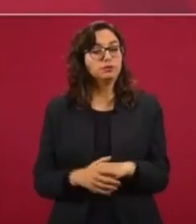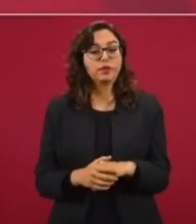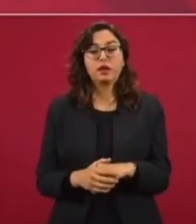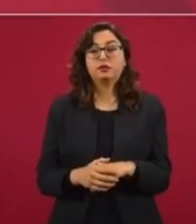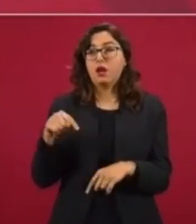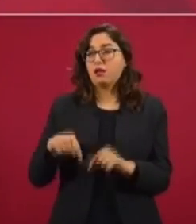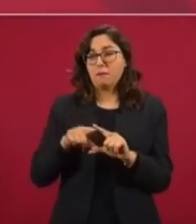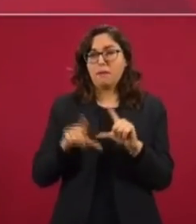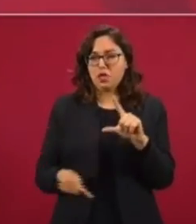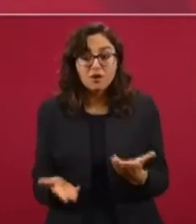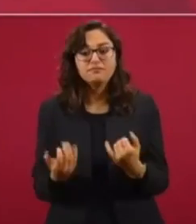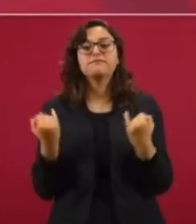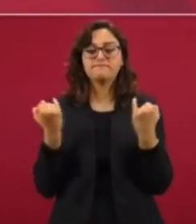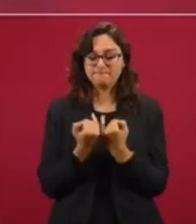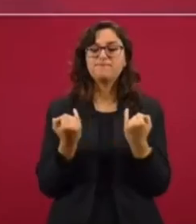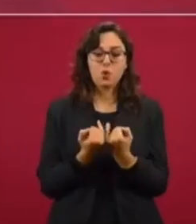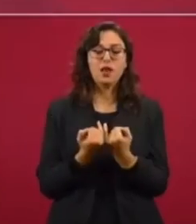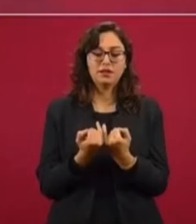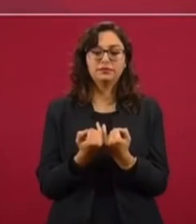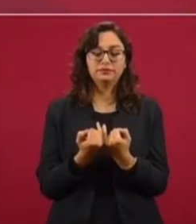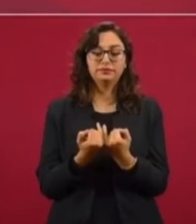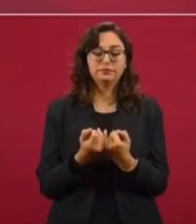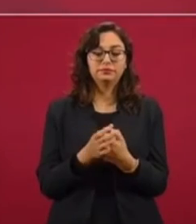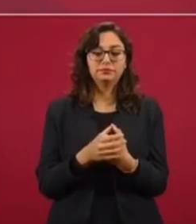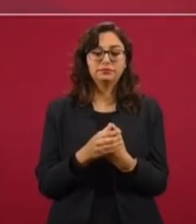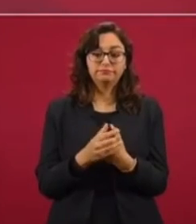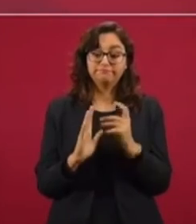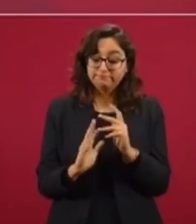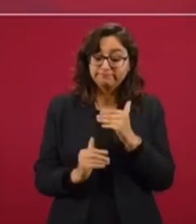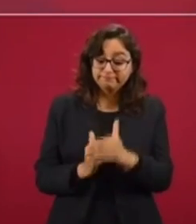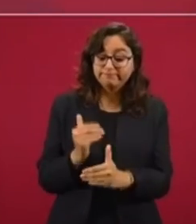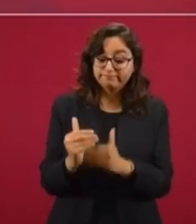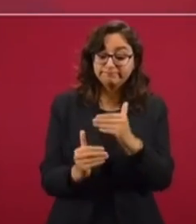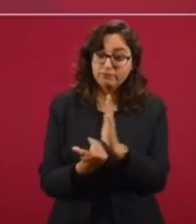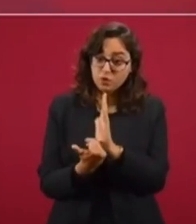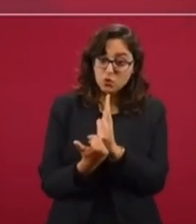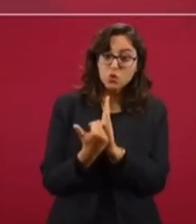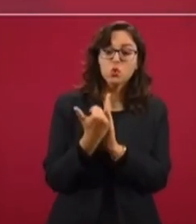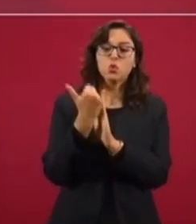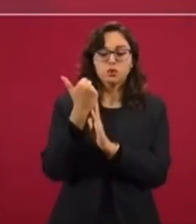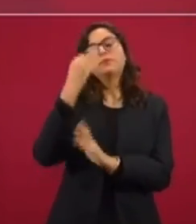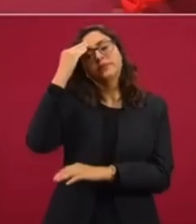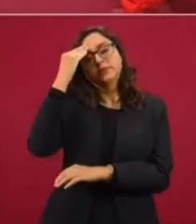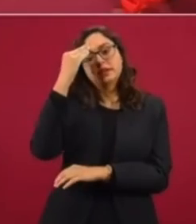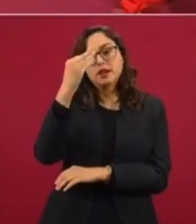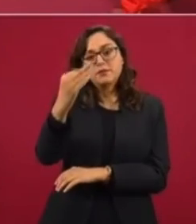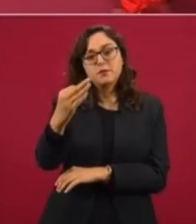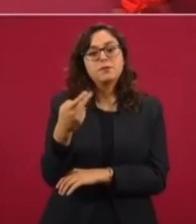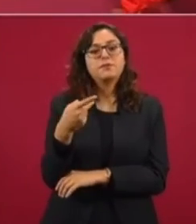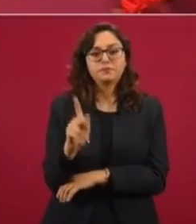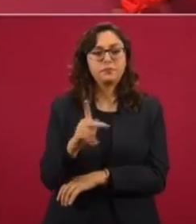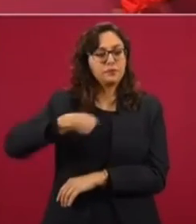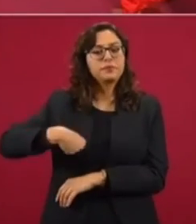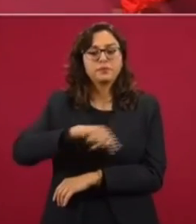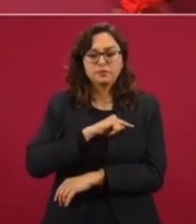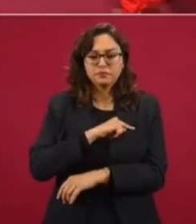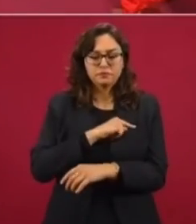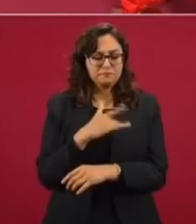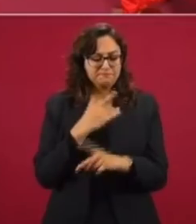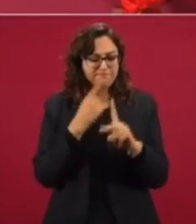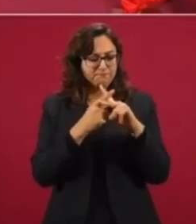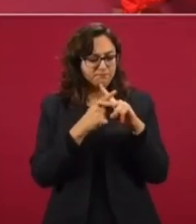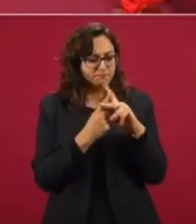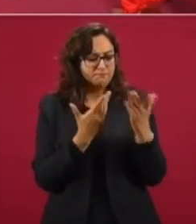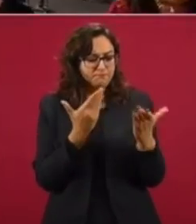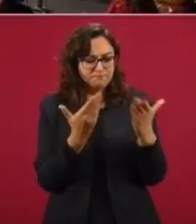desde los años 30, del siglo pasado. Entonces, va a llevar tiempo levantarse. Nosotros tenemos buenos indicadores